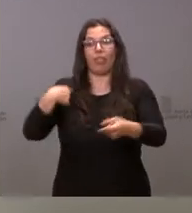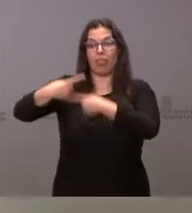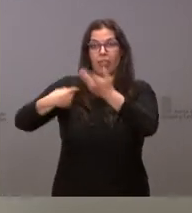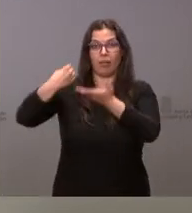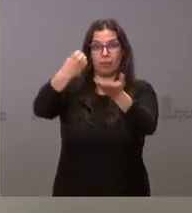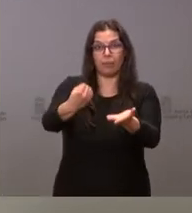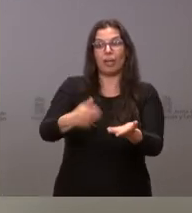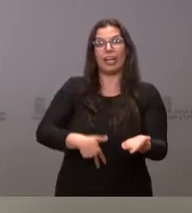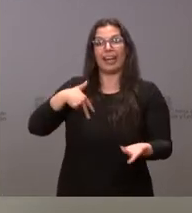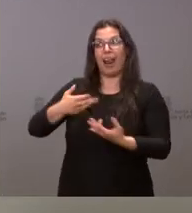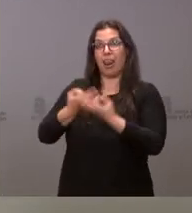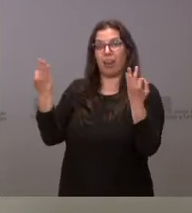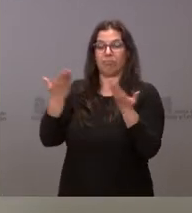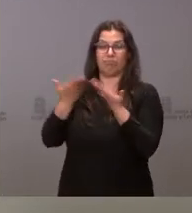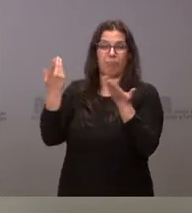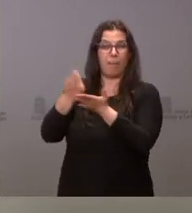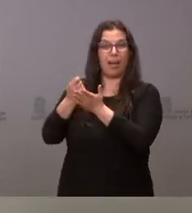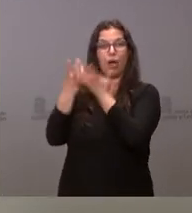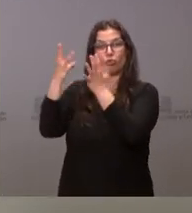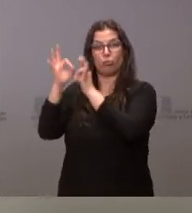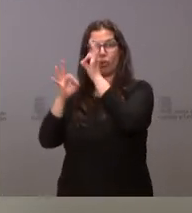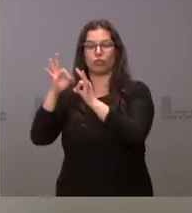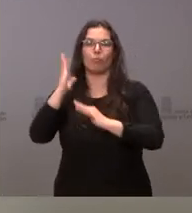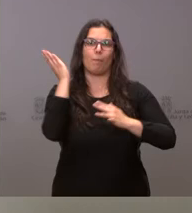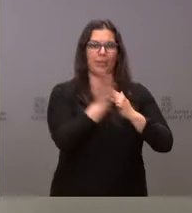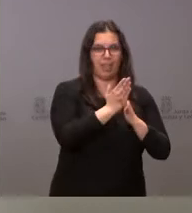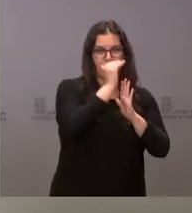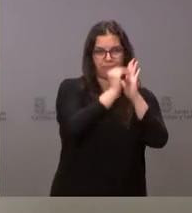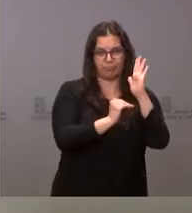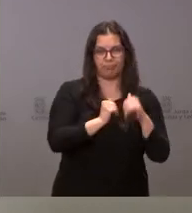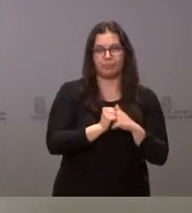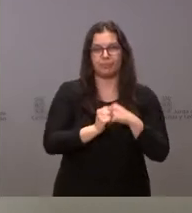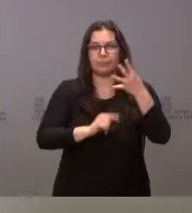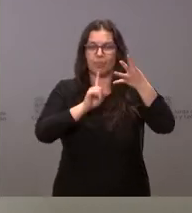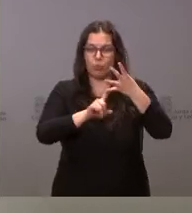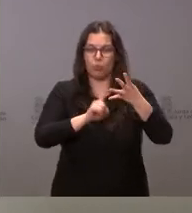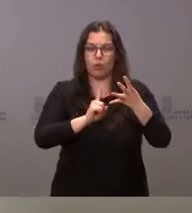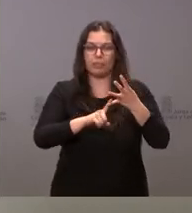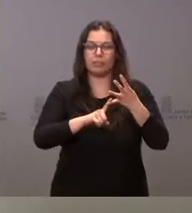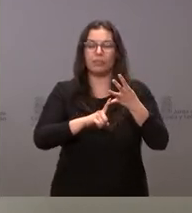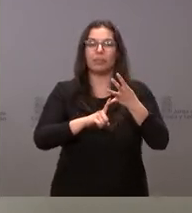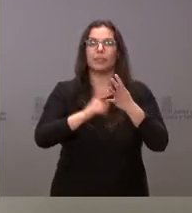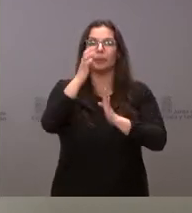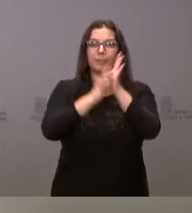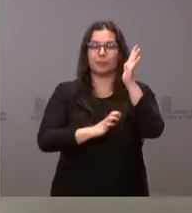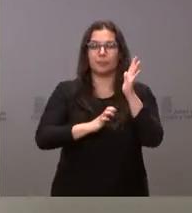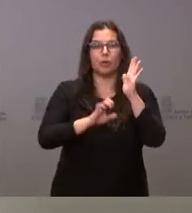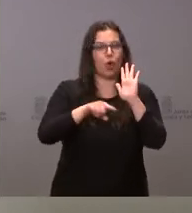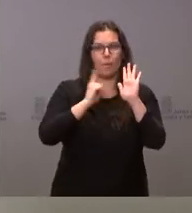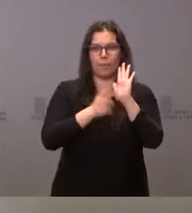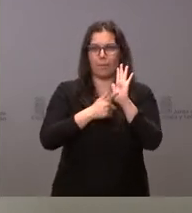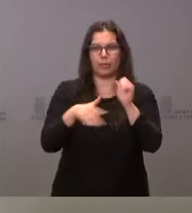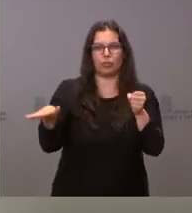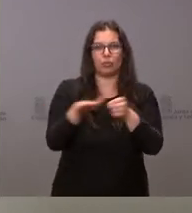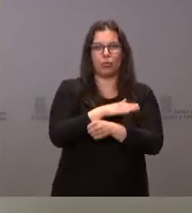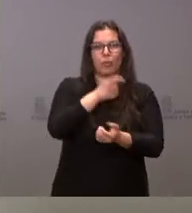que es del 8%. Pagarán exactamente la mitad que hasta ahora. Una cuarta medida es una bonificación del 100% de